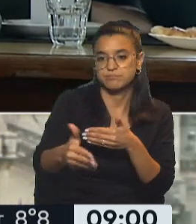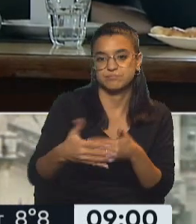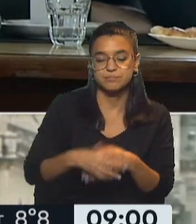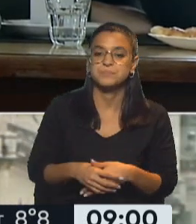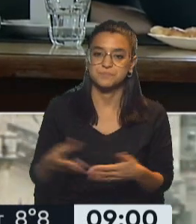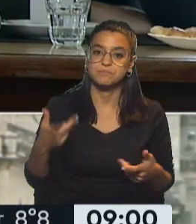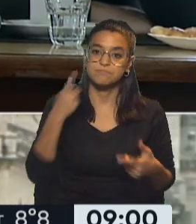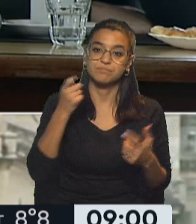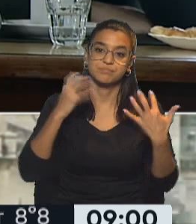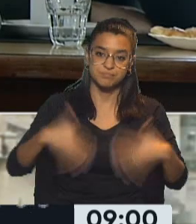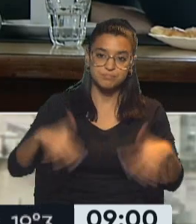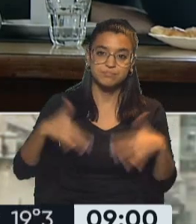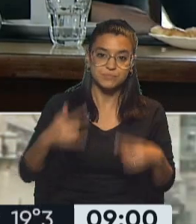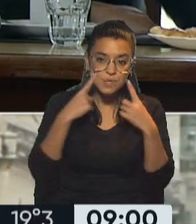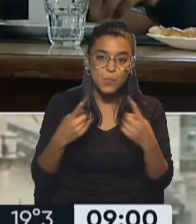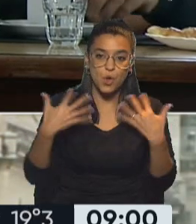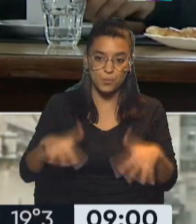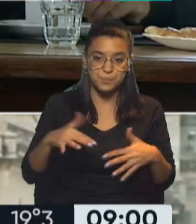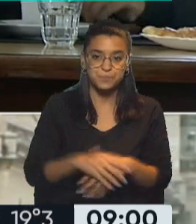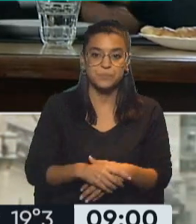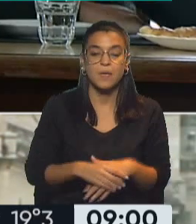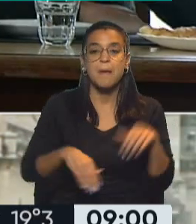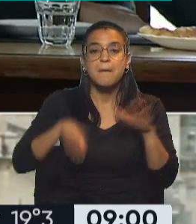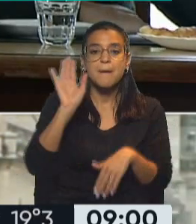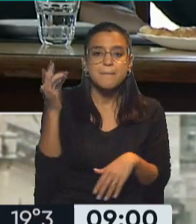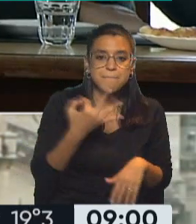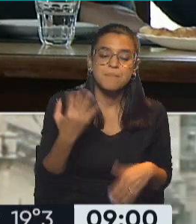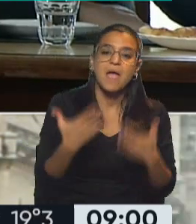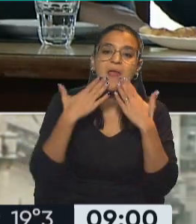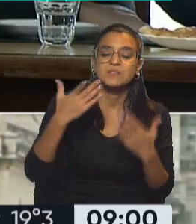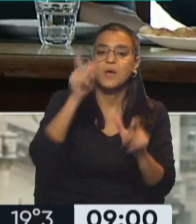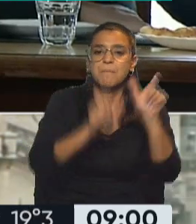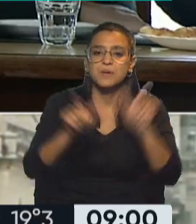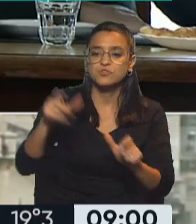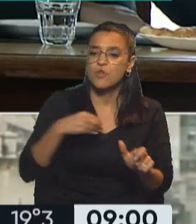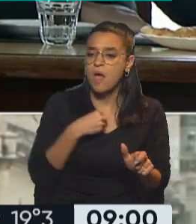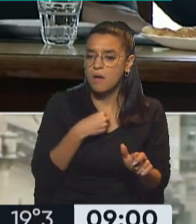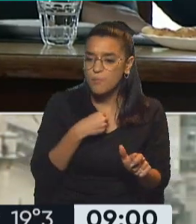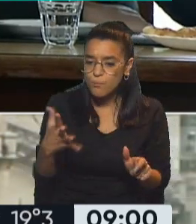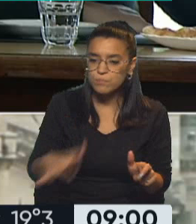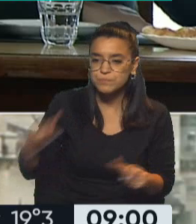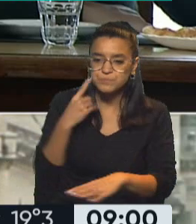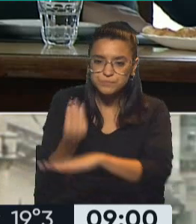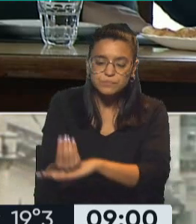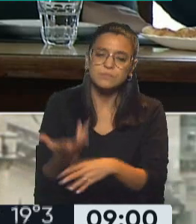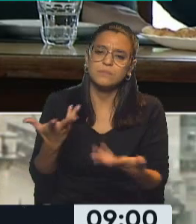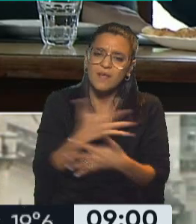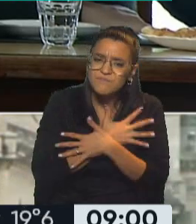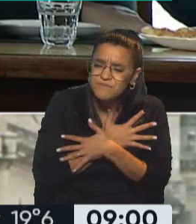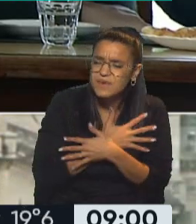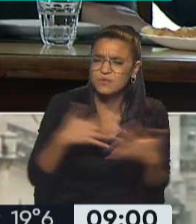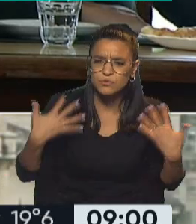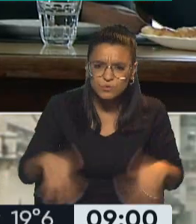se notó, y se vio. Y en especial gracias a todos los bonaerenses, los argentinos, que nos recibieron con mucho afecto, con mucho